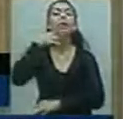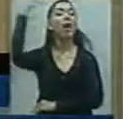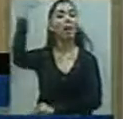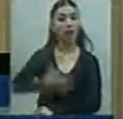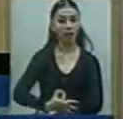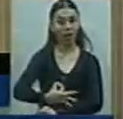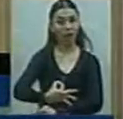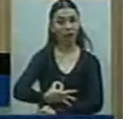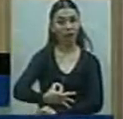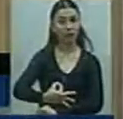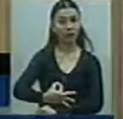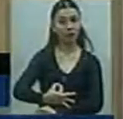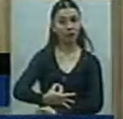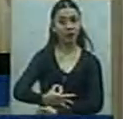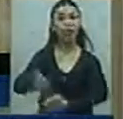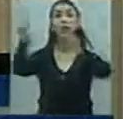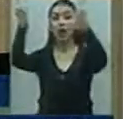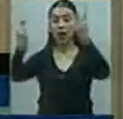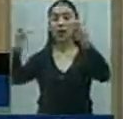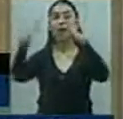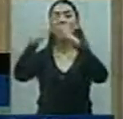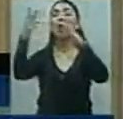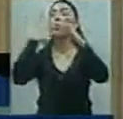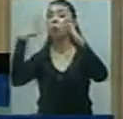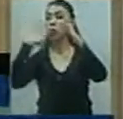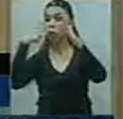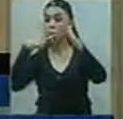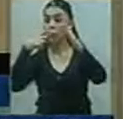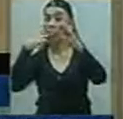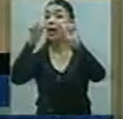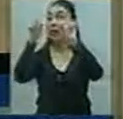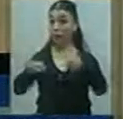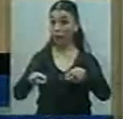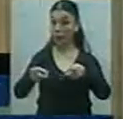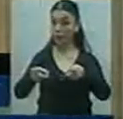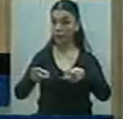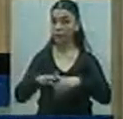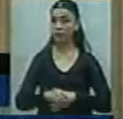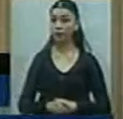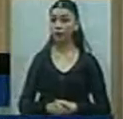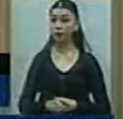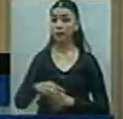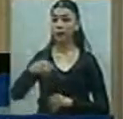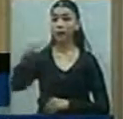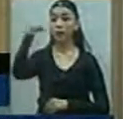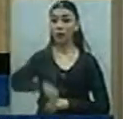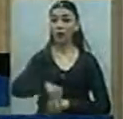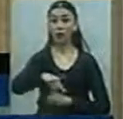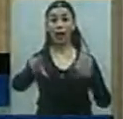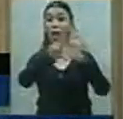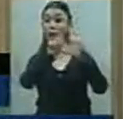verdad la temática del sector tabacalero. Fíjese que este estatuto fue